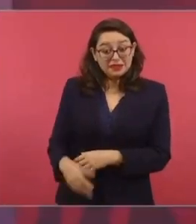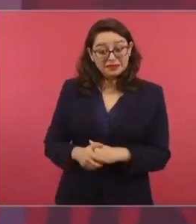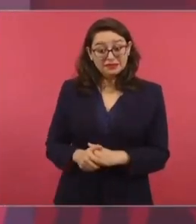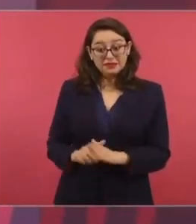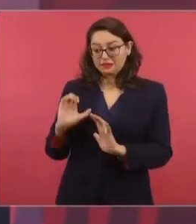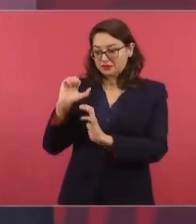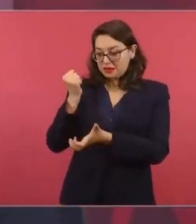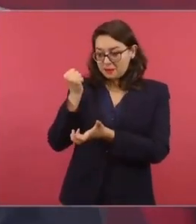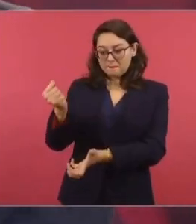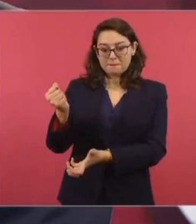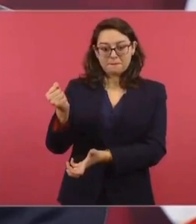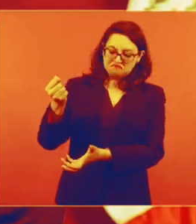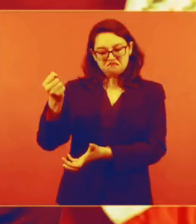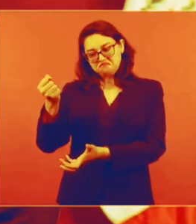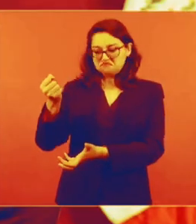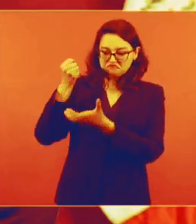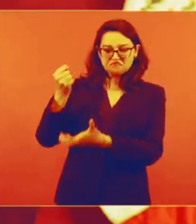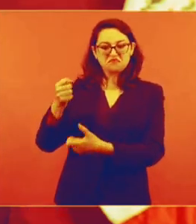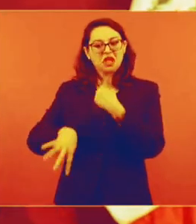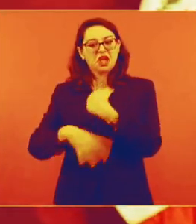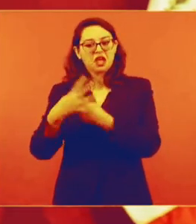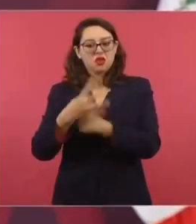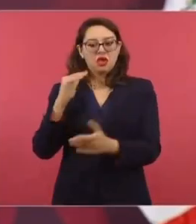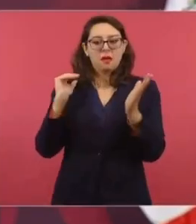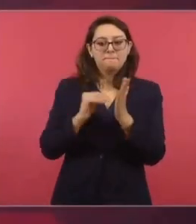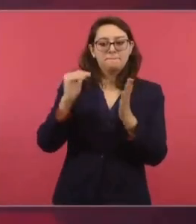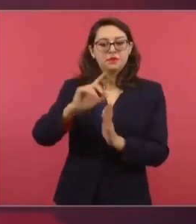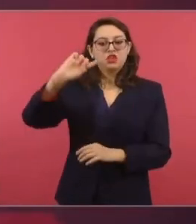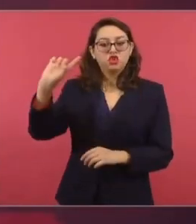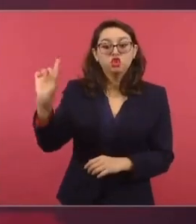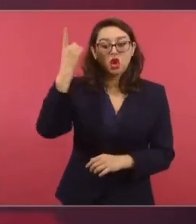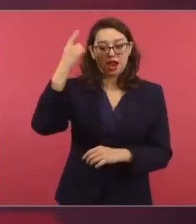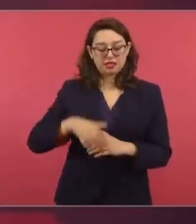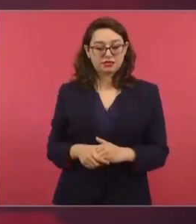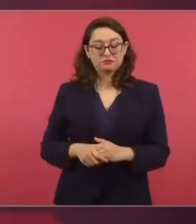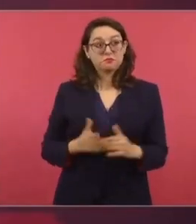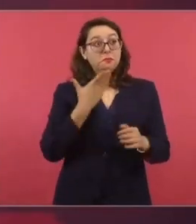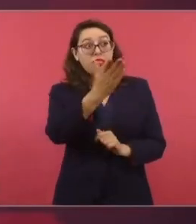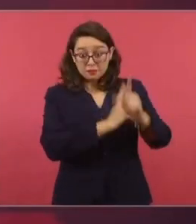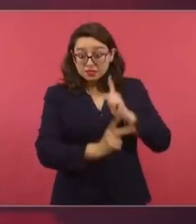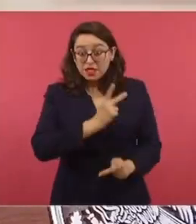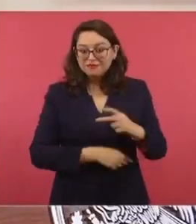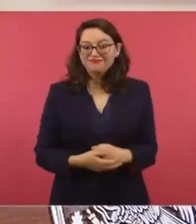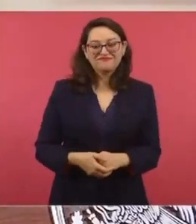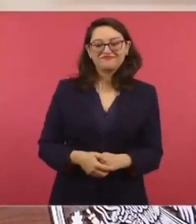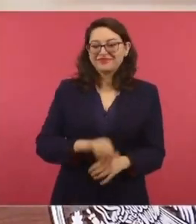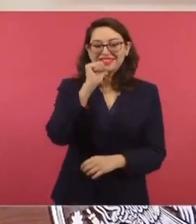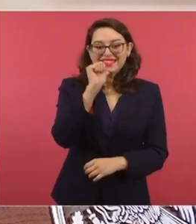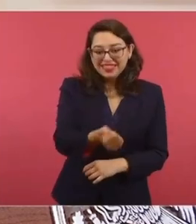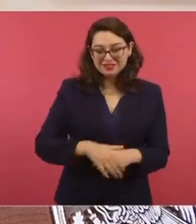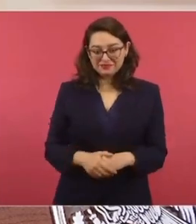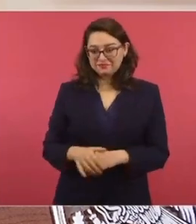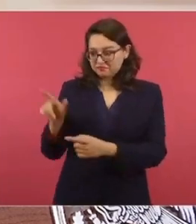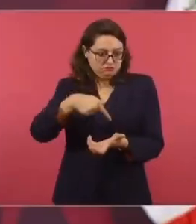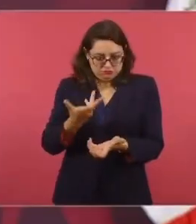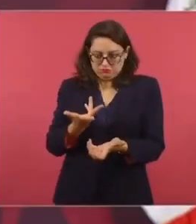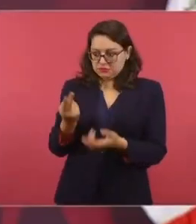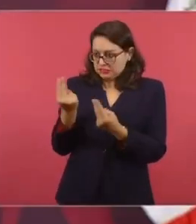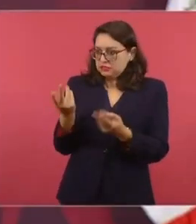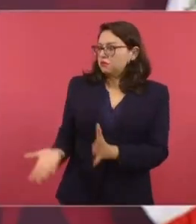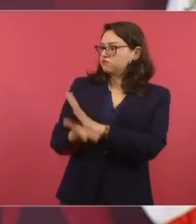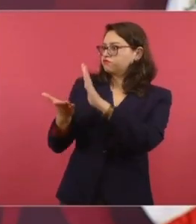inversión de alrededor de 14 mil millones de dólares. Sin créditos, con presupuesto público, con dinero del pueblo.